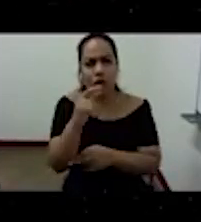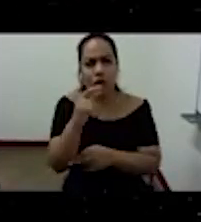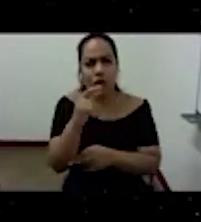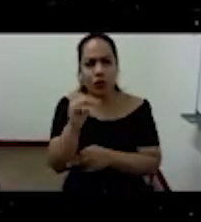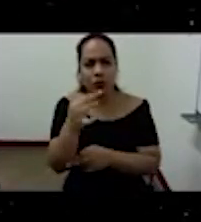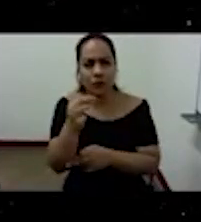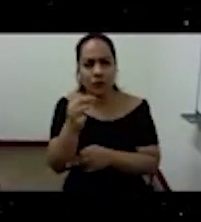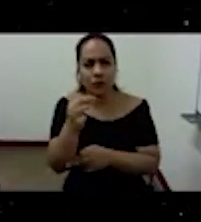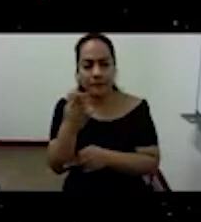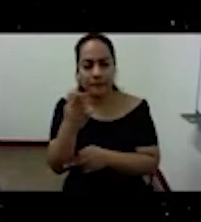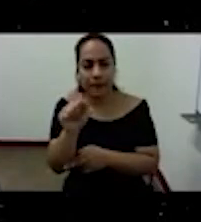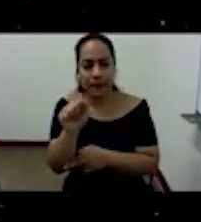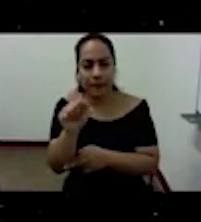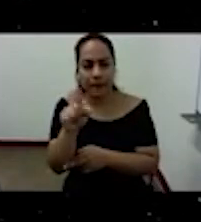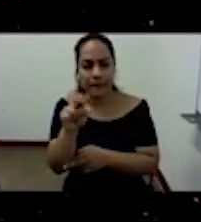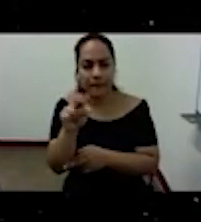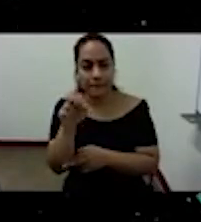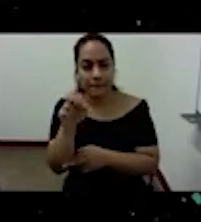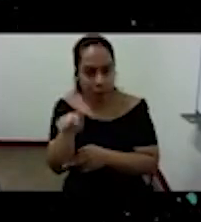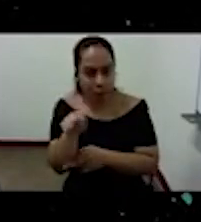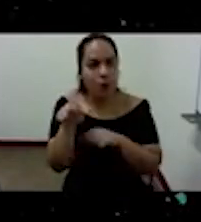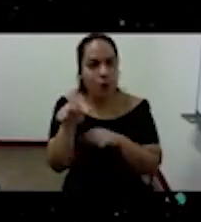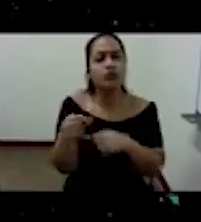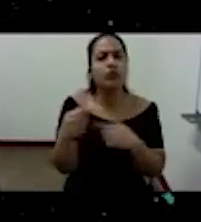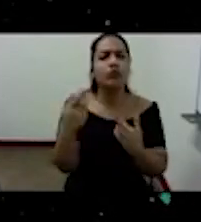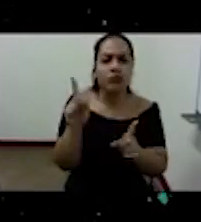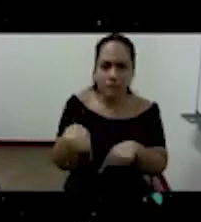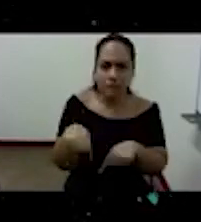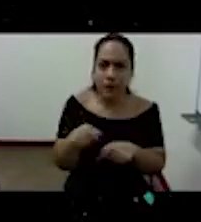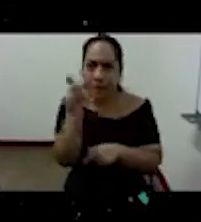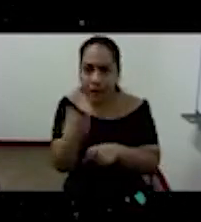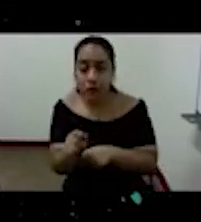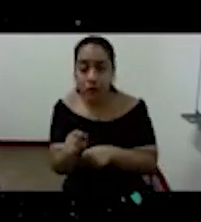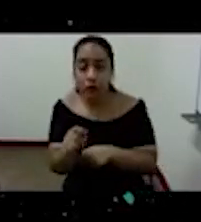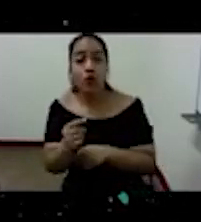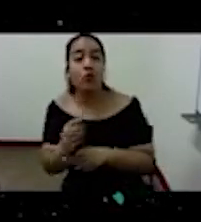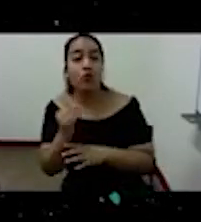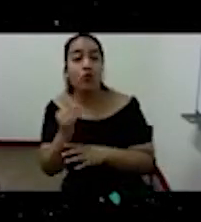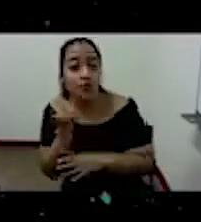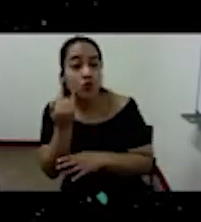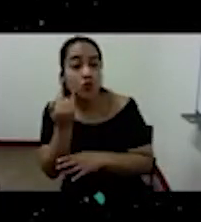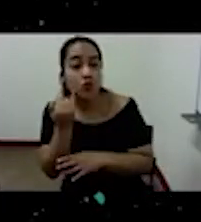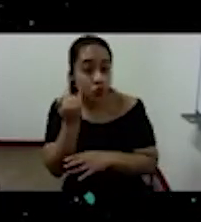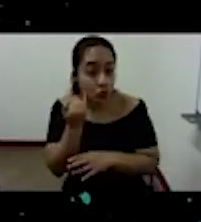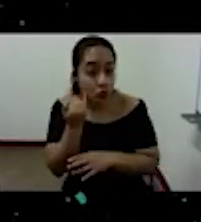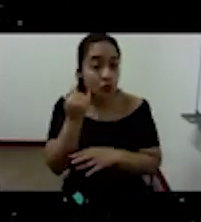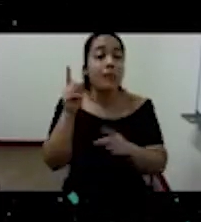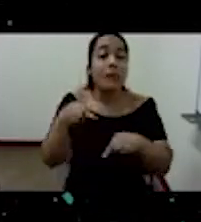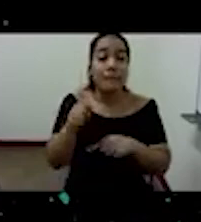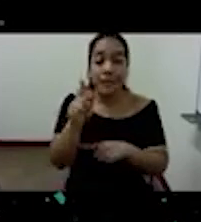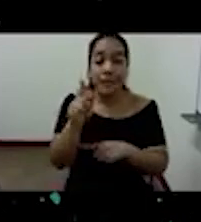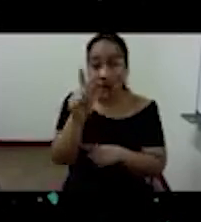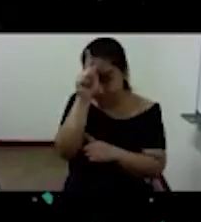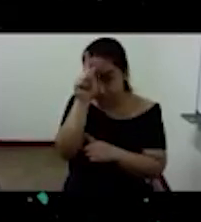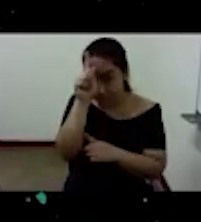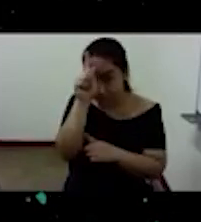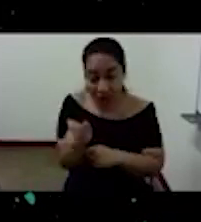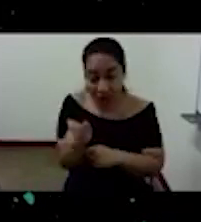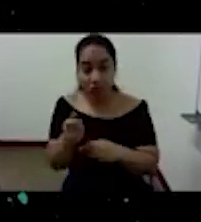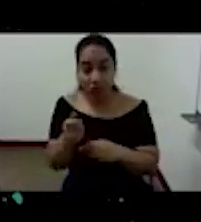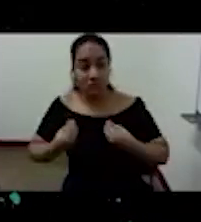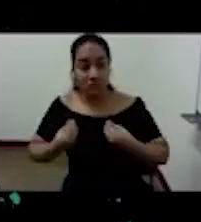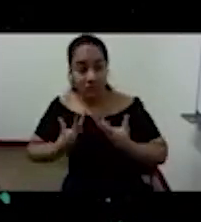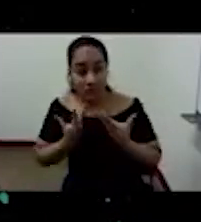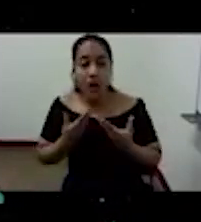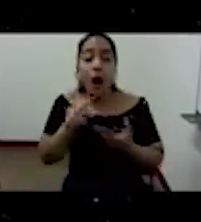alemano judío alemano que ha sido también